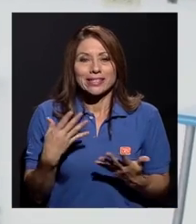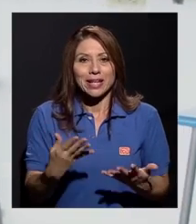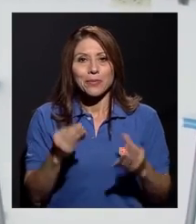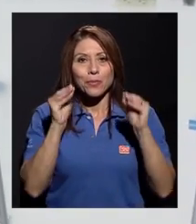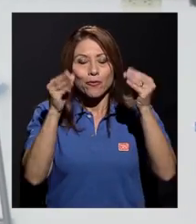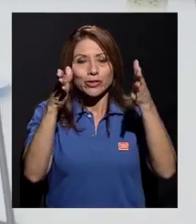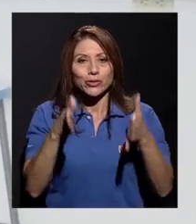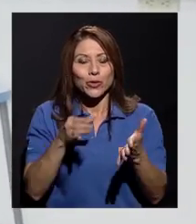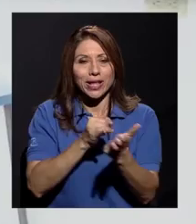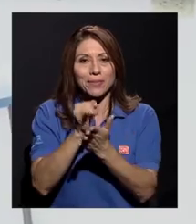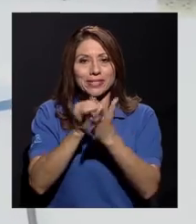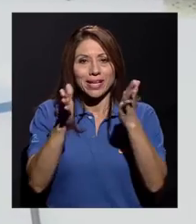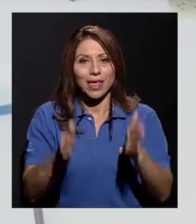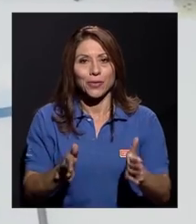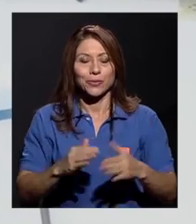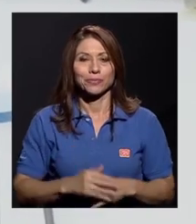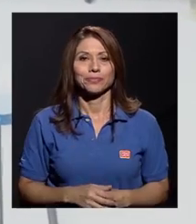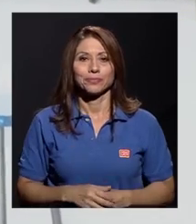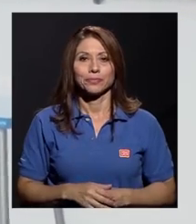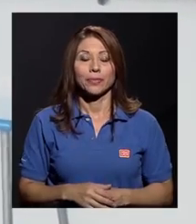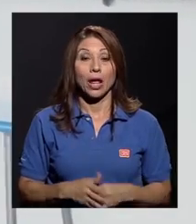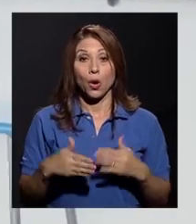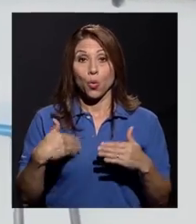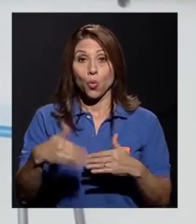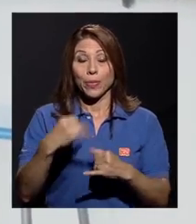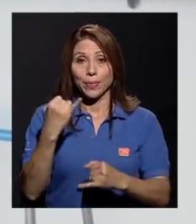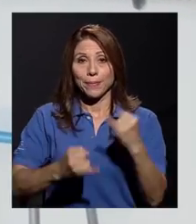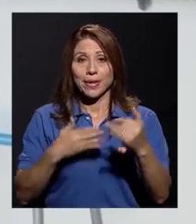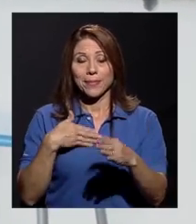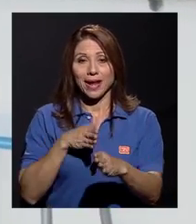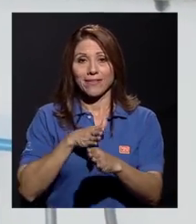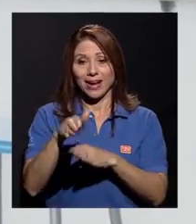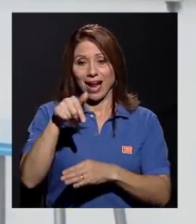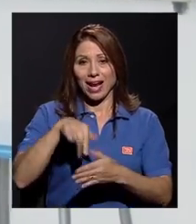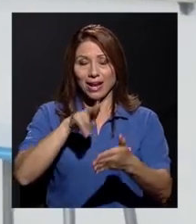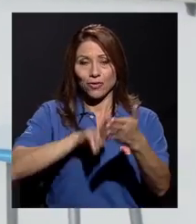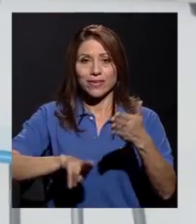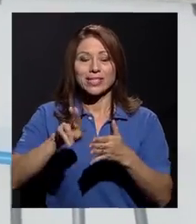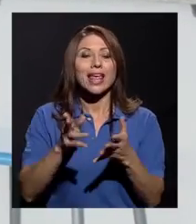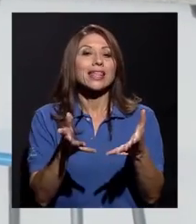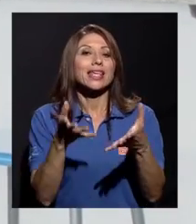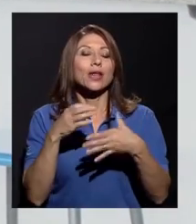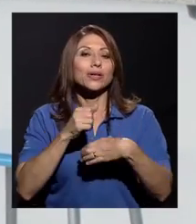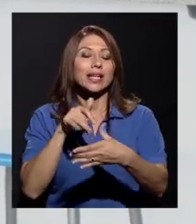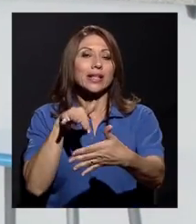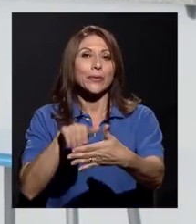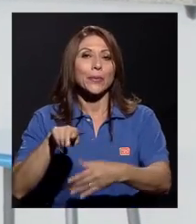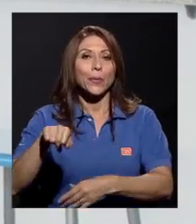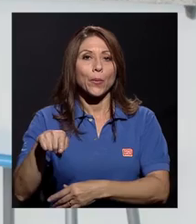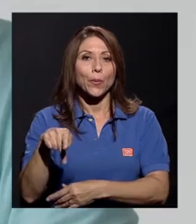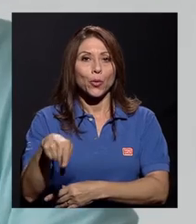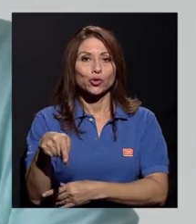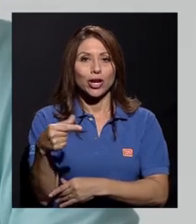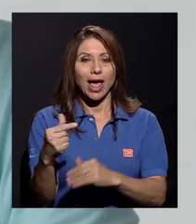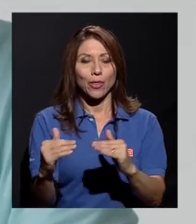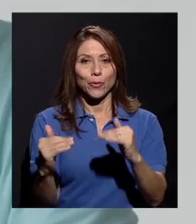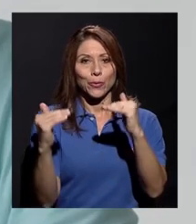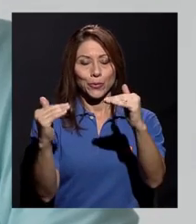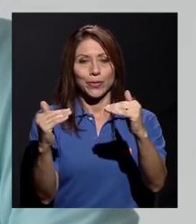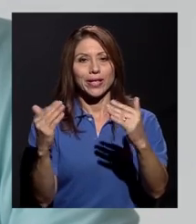e investigador. Apenas termine mi carrera aquí en la universidad, quiero hacer lo que es un posgrado en